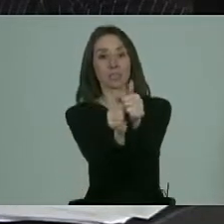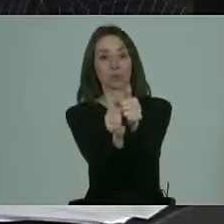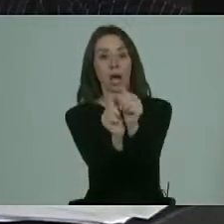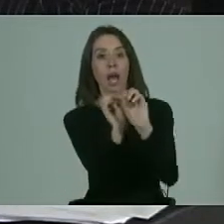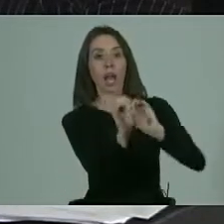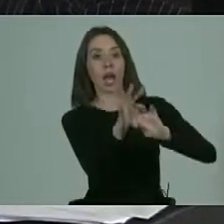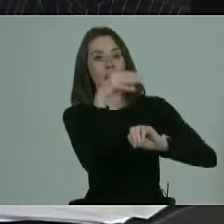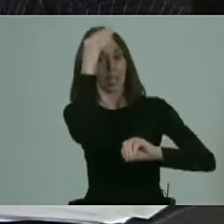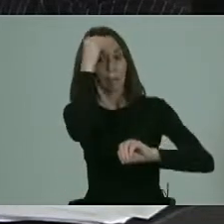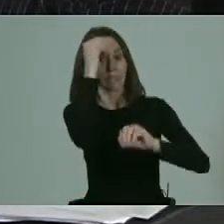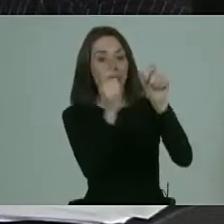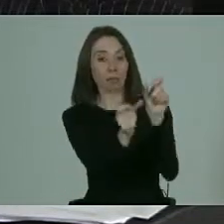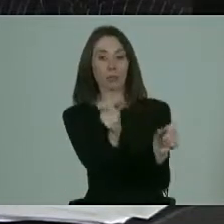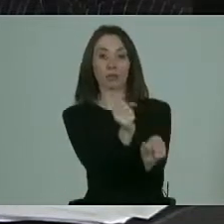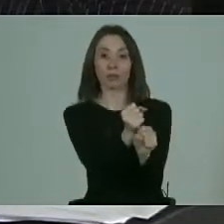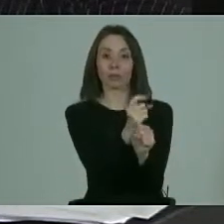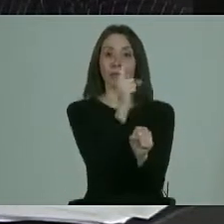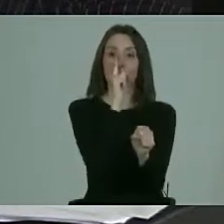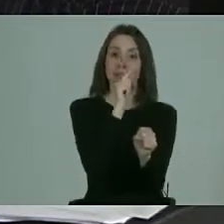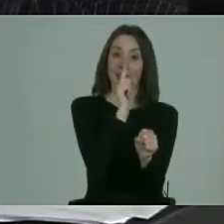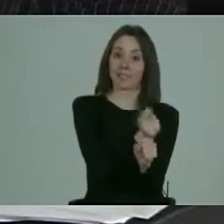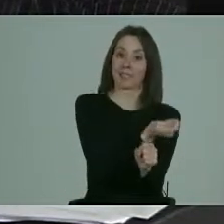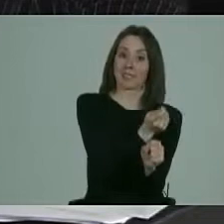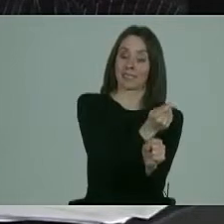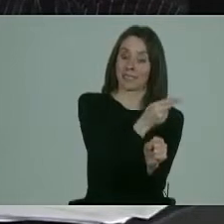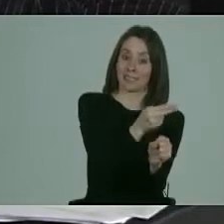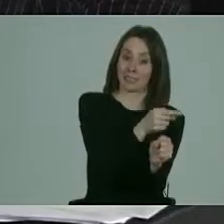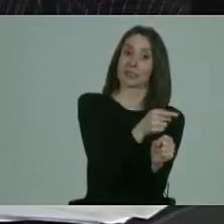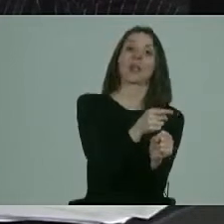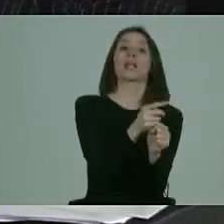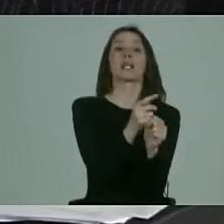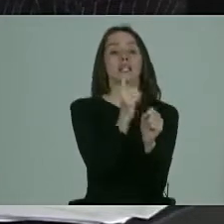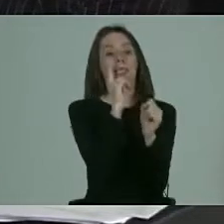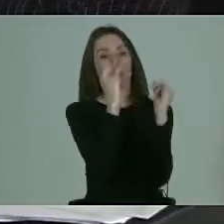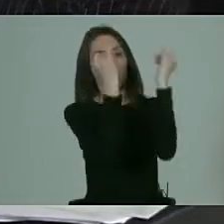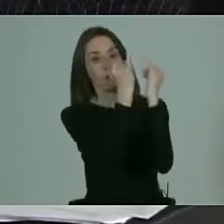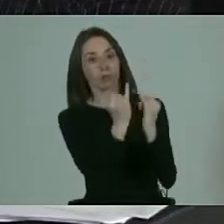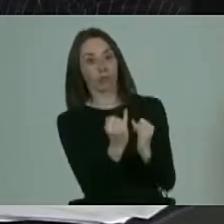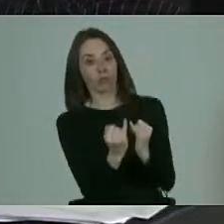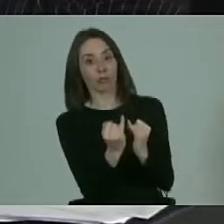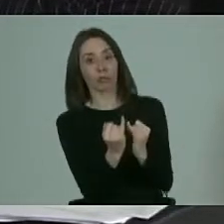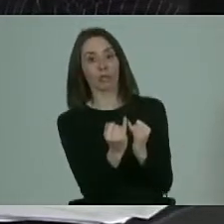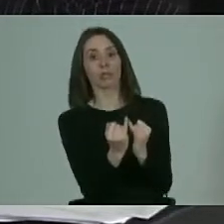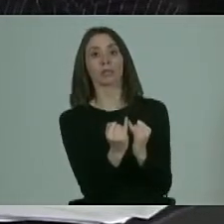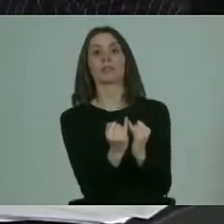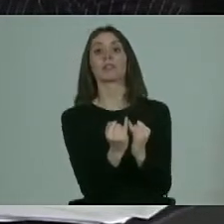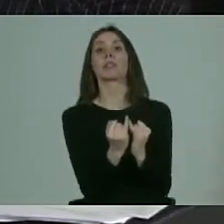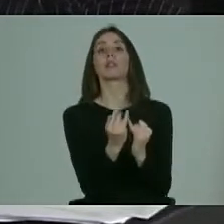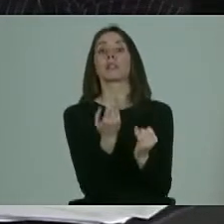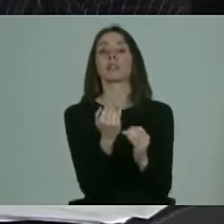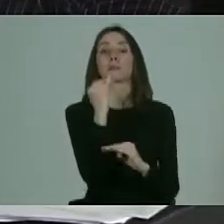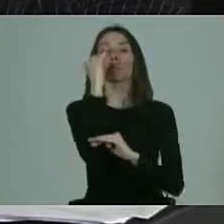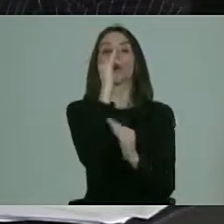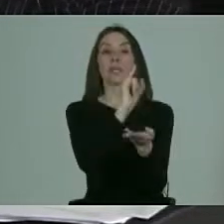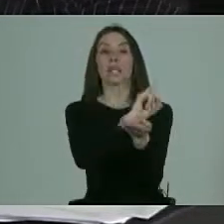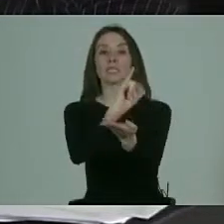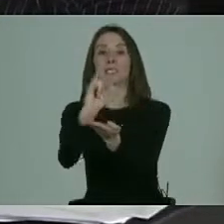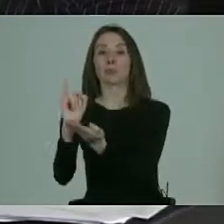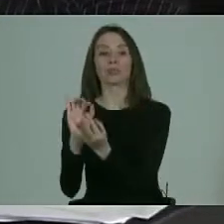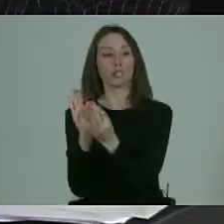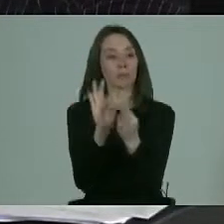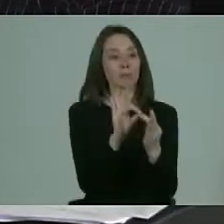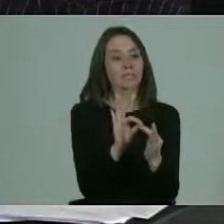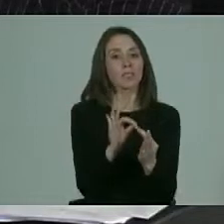gente que es trabajadora sexual, que tiene un determinado perfil, que es determinado por las instituciones específicas,